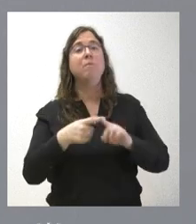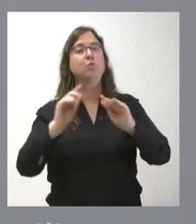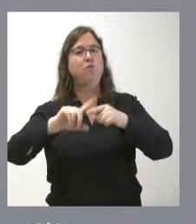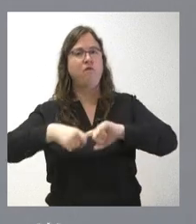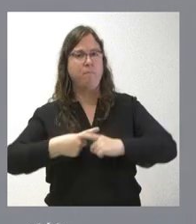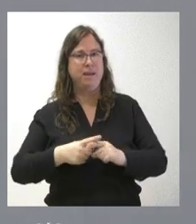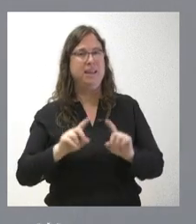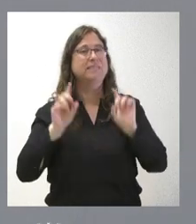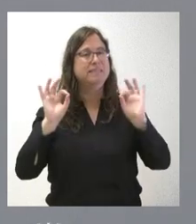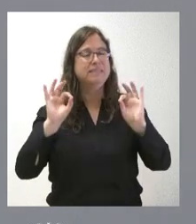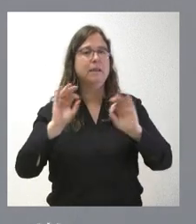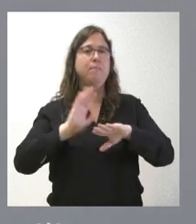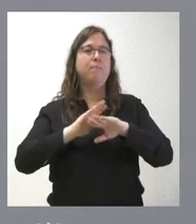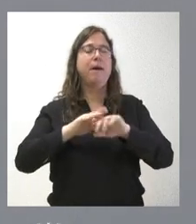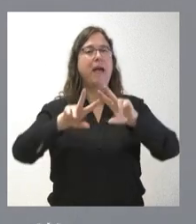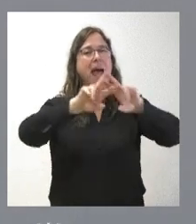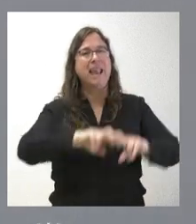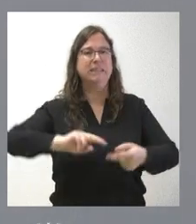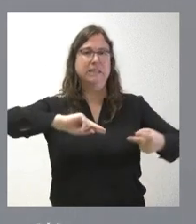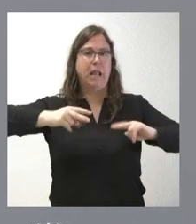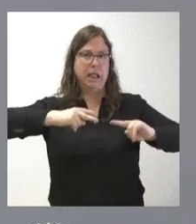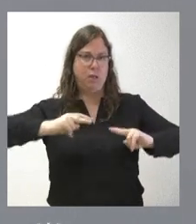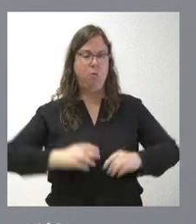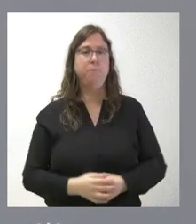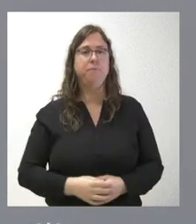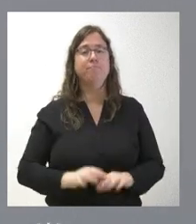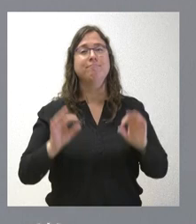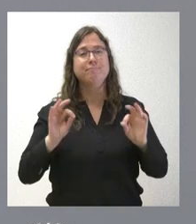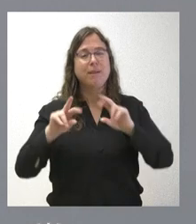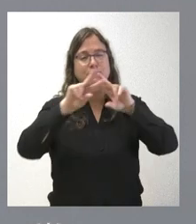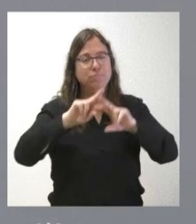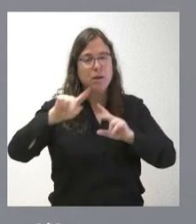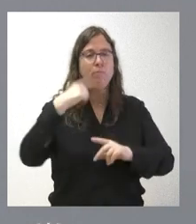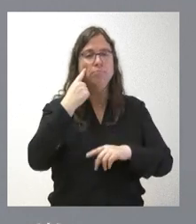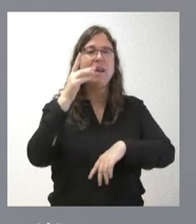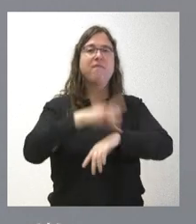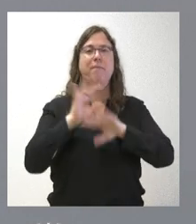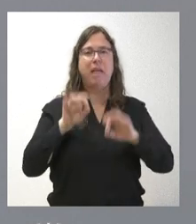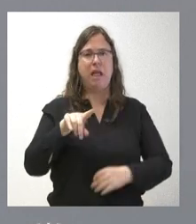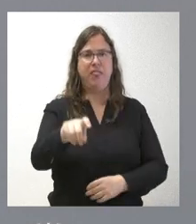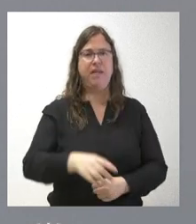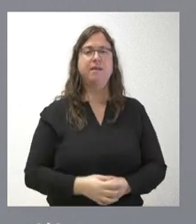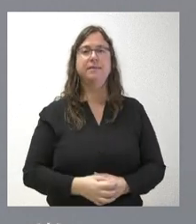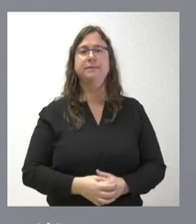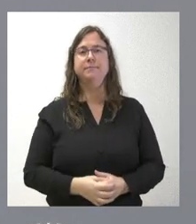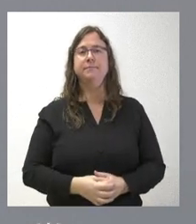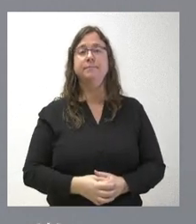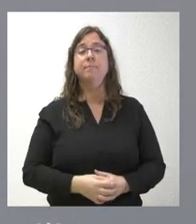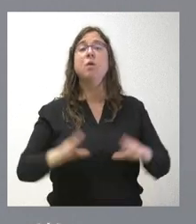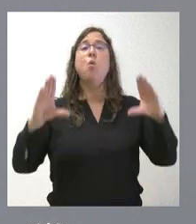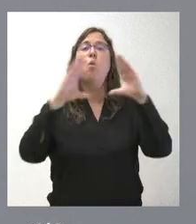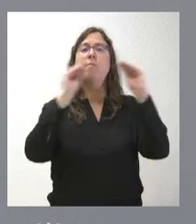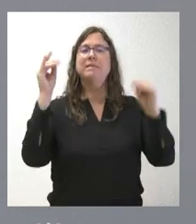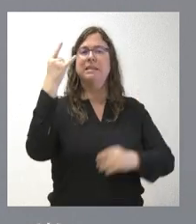de este tipo de actuaciones de análisis genético de enfermedades de estas características. A la Universidad de